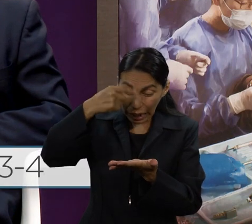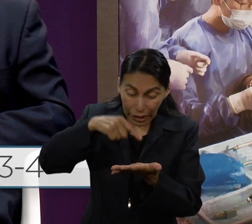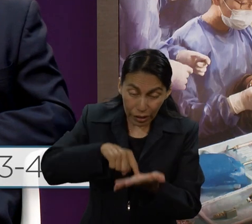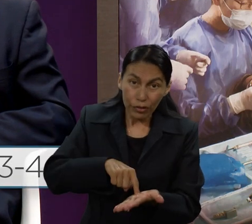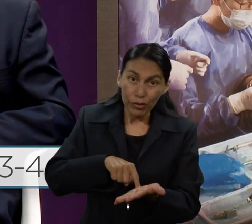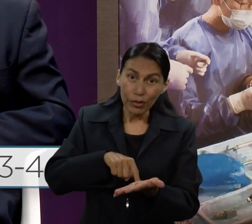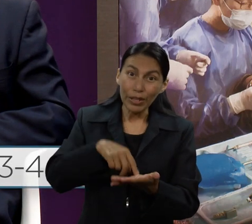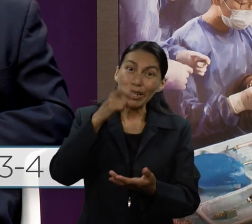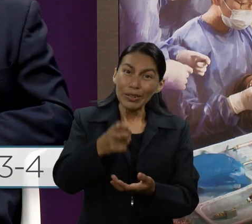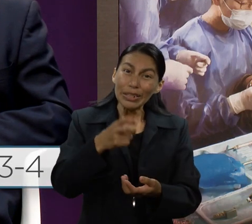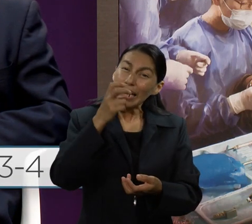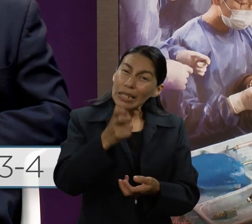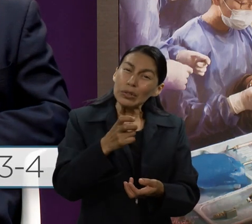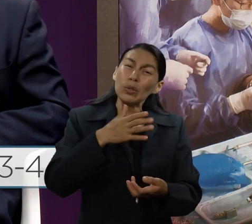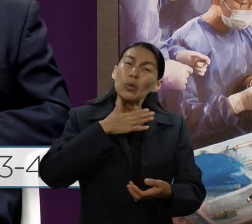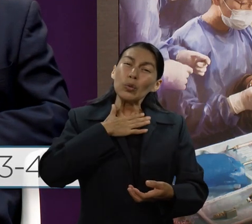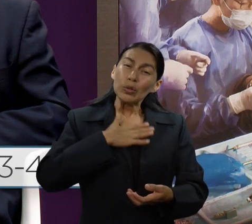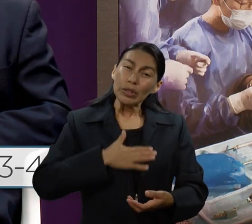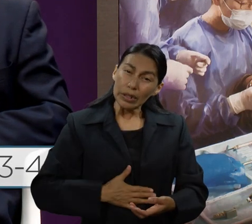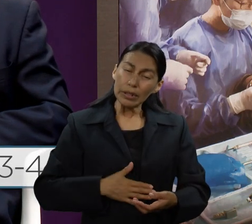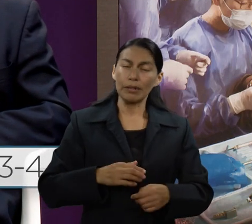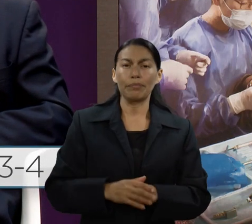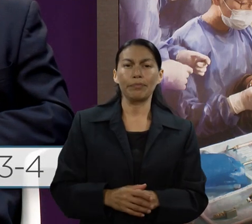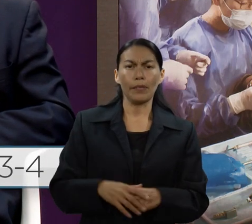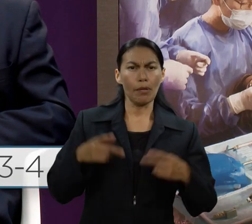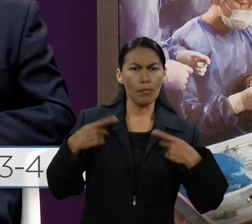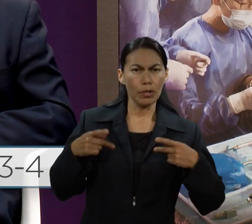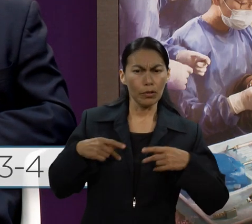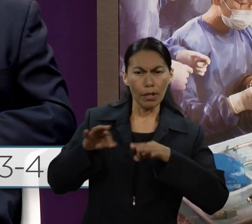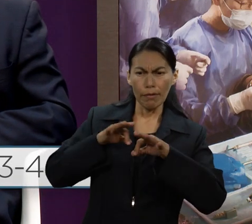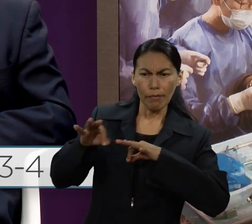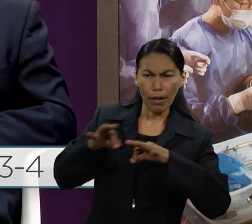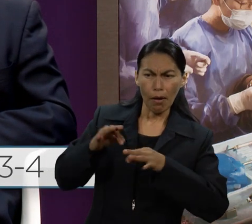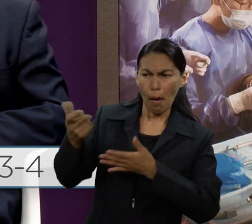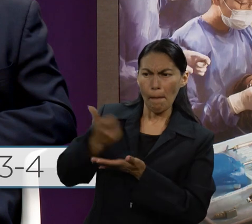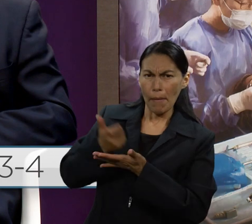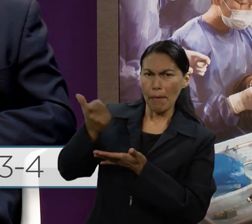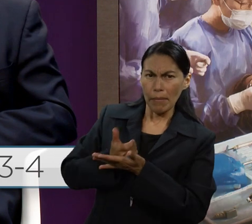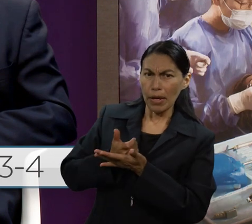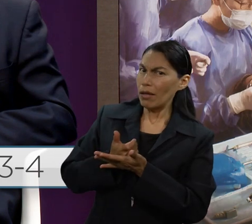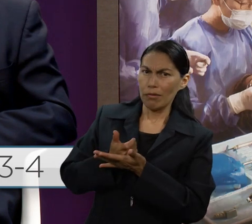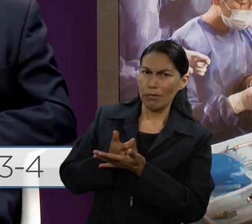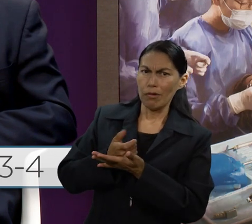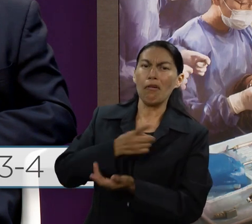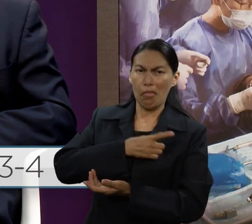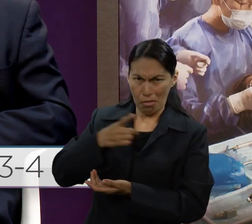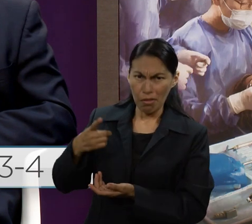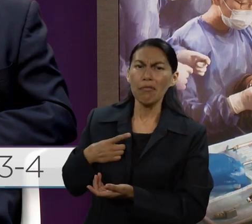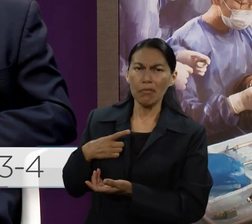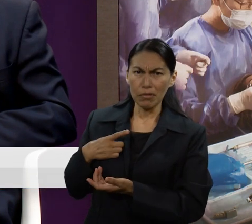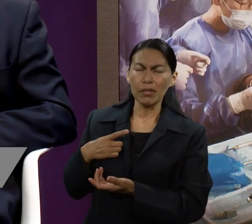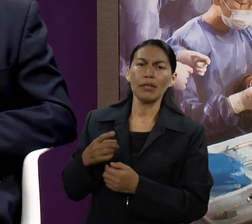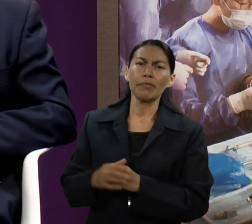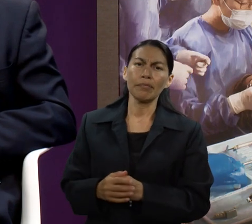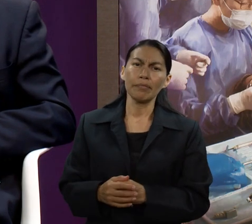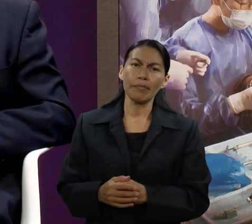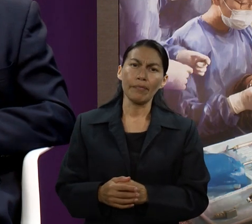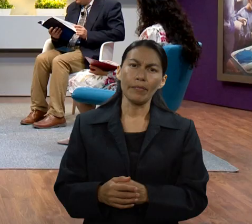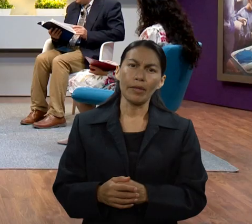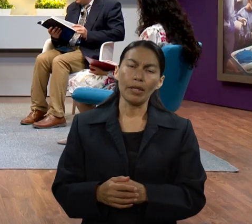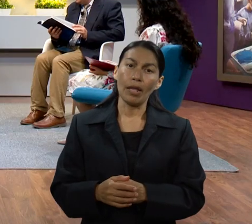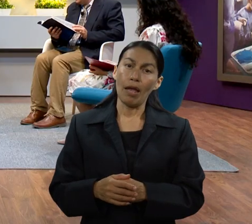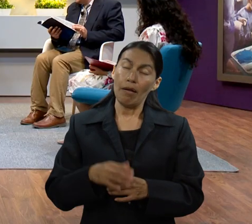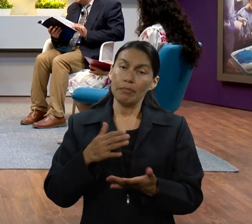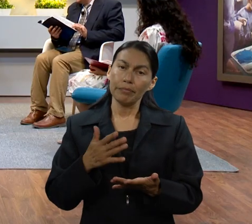Creyó Abraham a Dios y le fue contado por justicia, pero al que trabaja no se le cuenta el salario como regalo, sino como deuda.